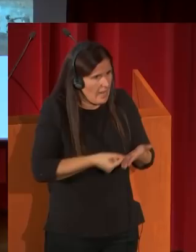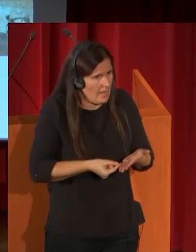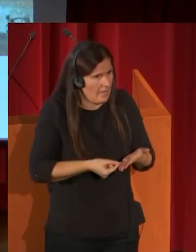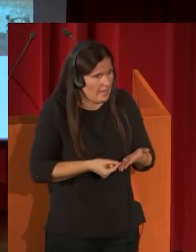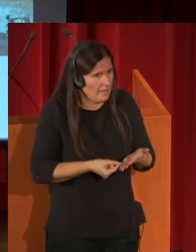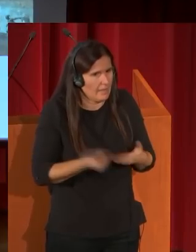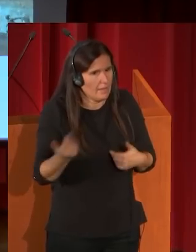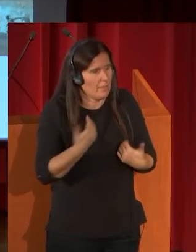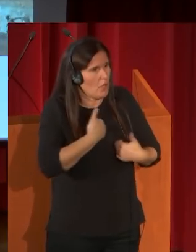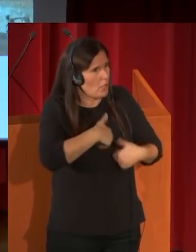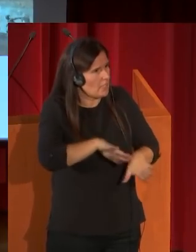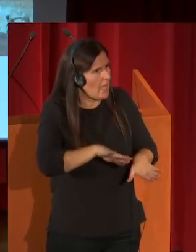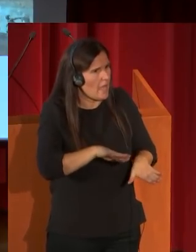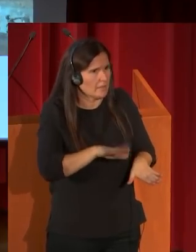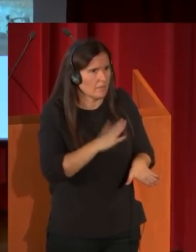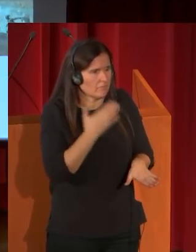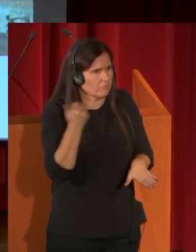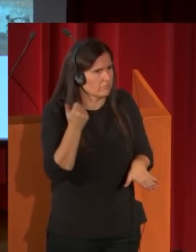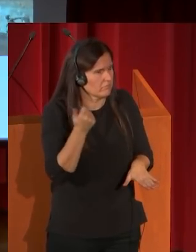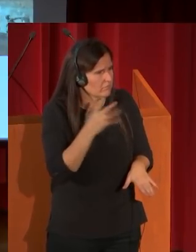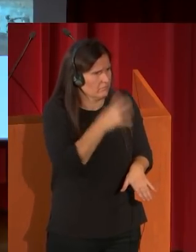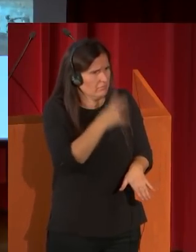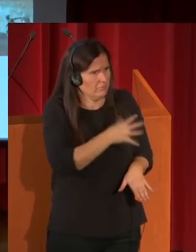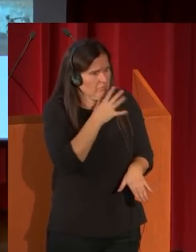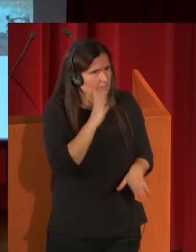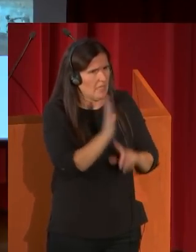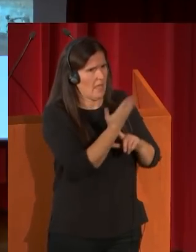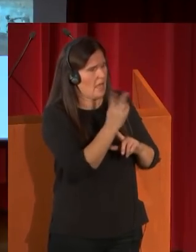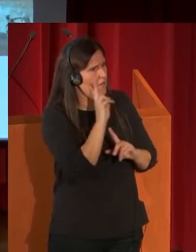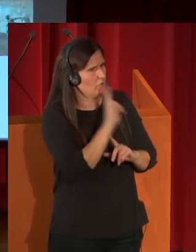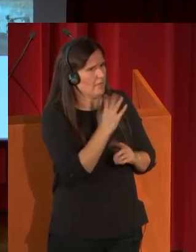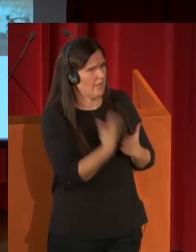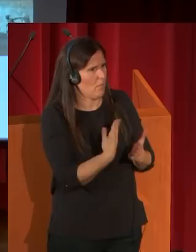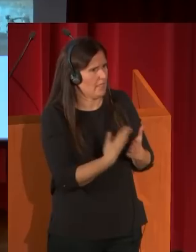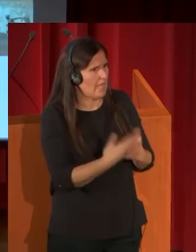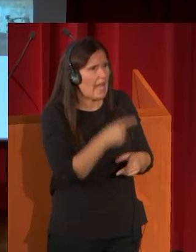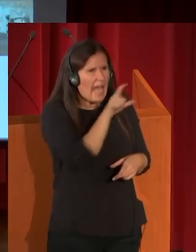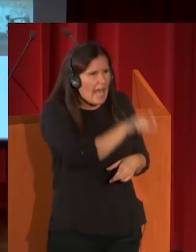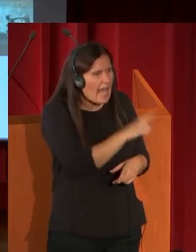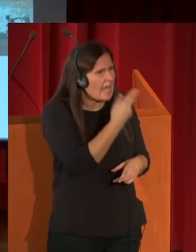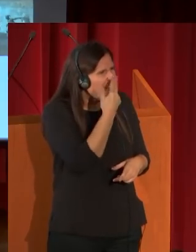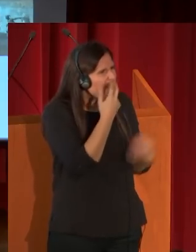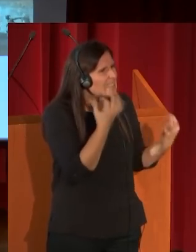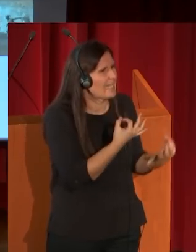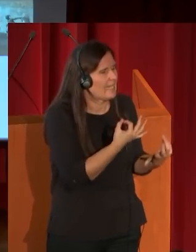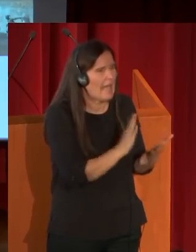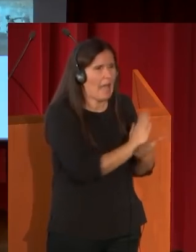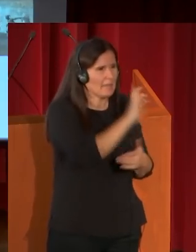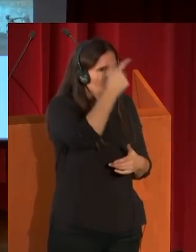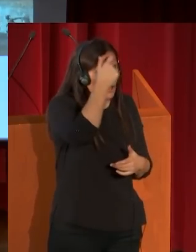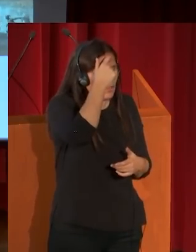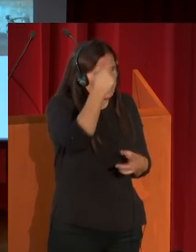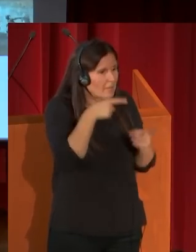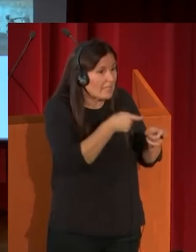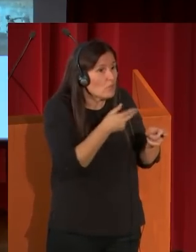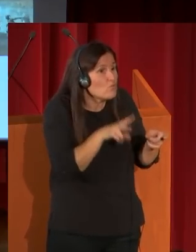una unidad extraordinaria y nos sirve para mostrar qué le interesa a él, aparte del concepto nuevo de batalla, que